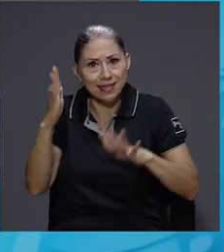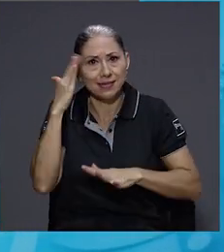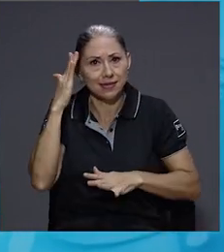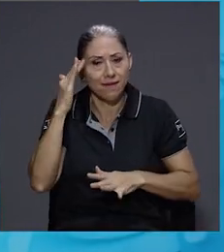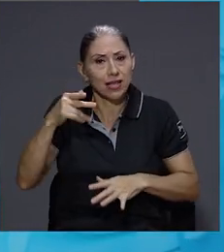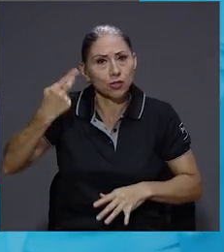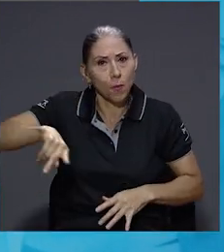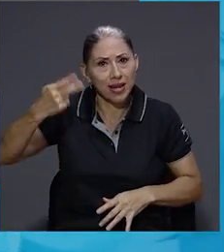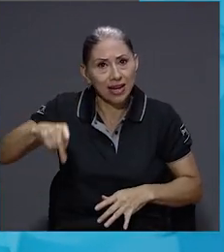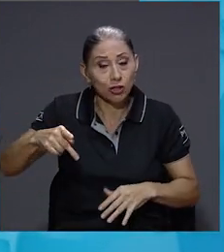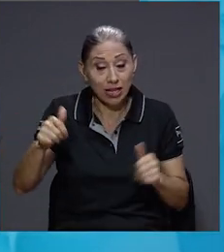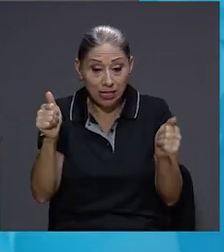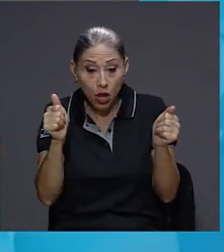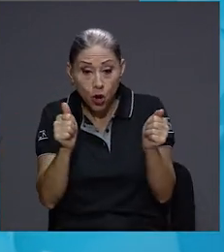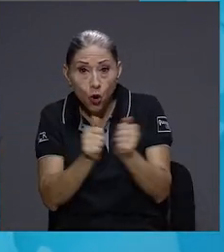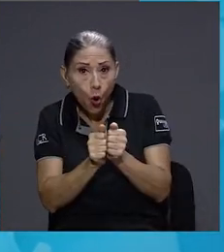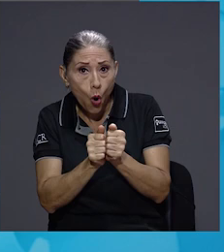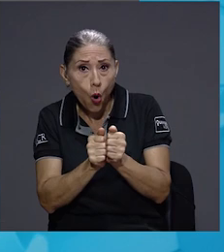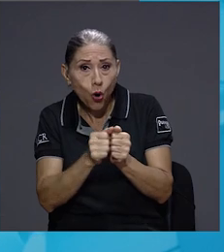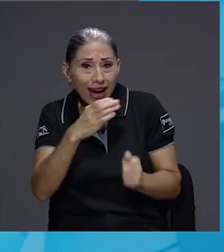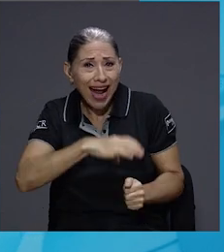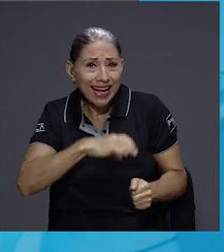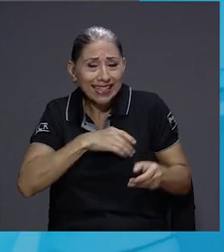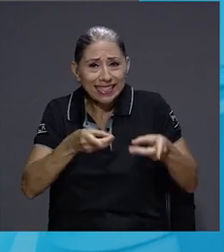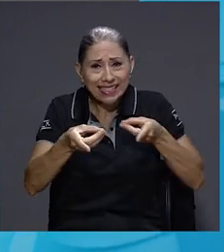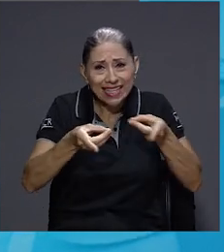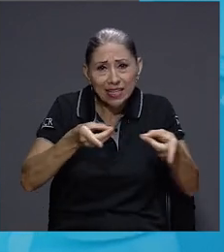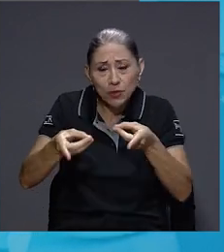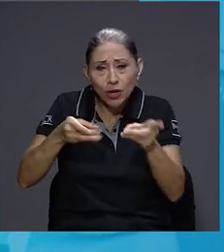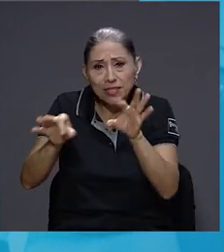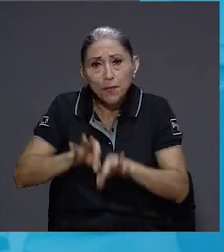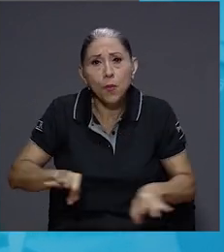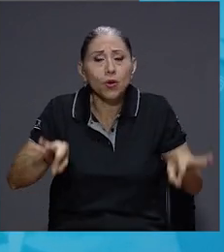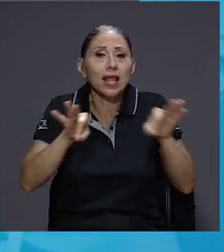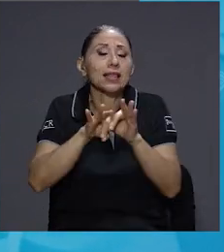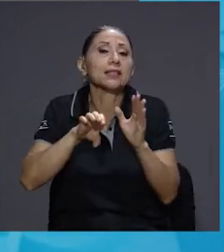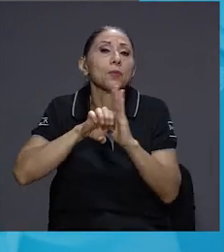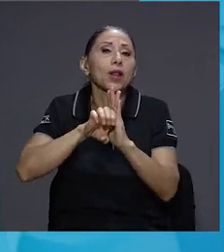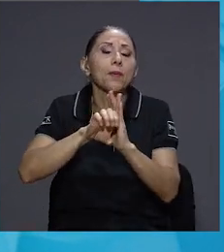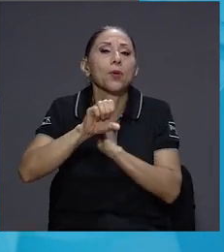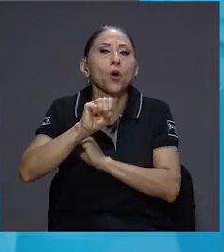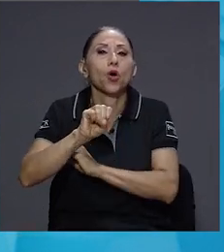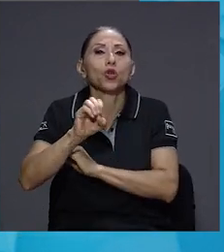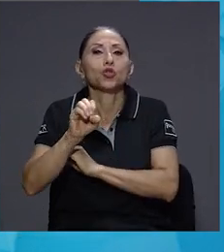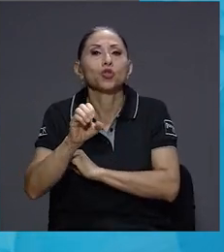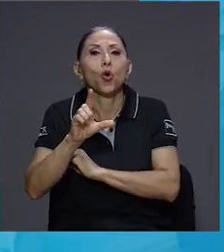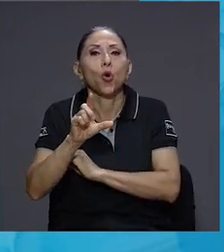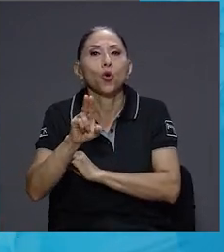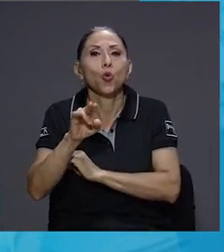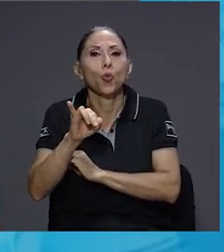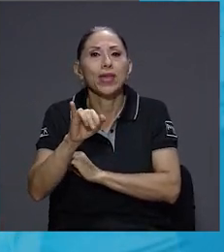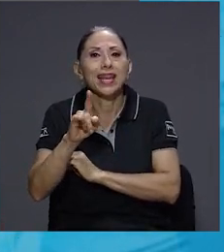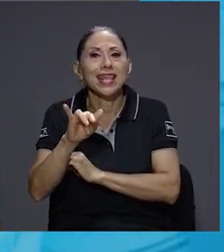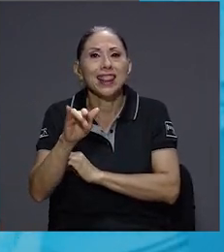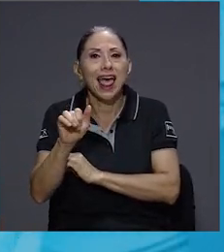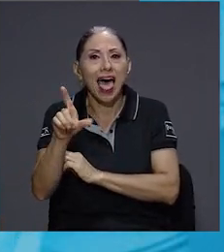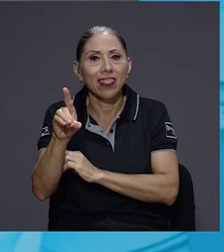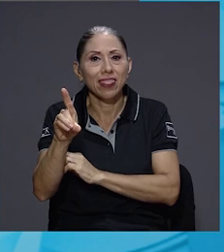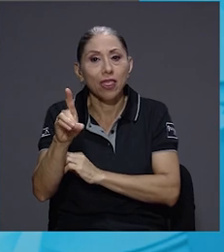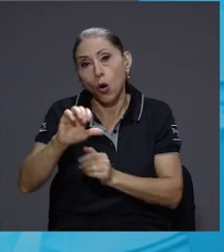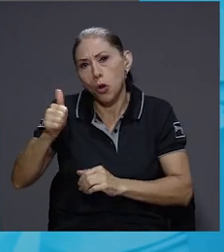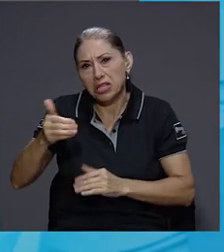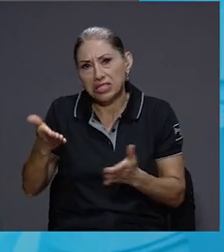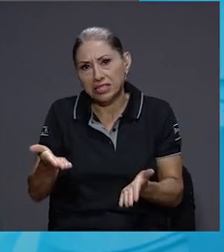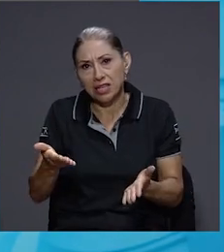peligrosas, a partir de descriptores importantes, llámese solubilidad y hipofilicidad, poder predecir